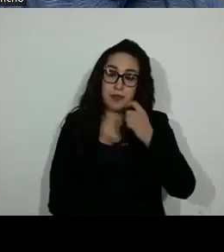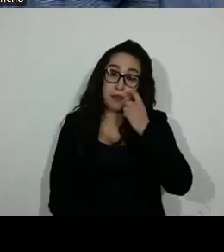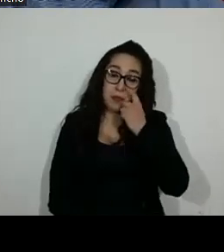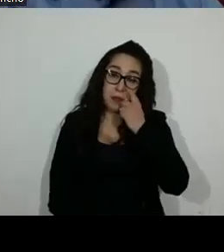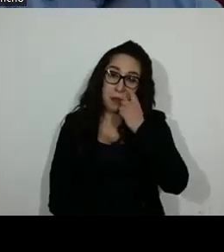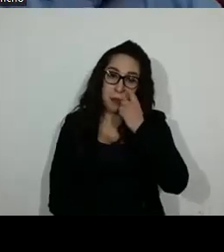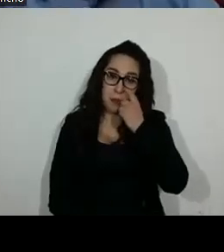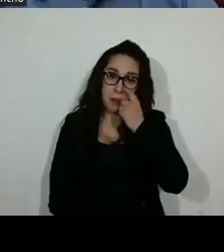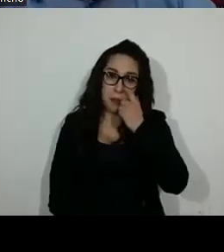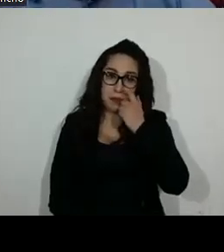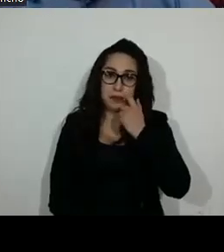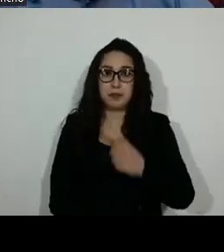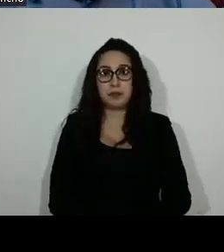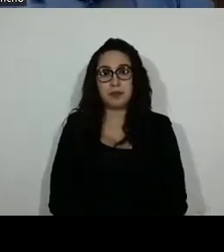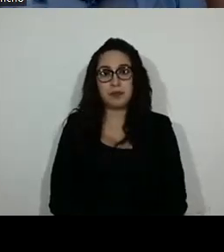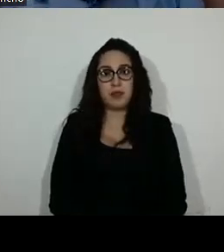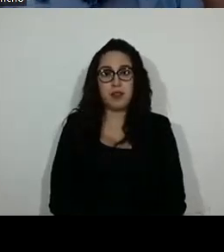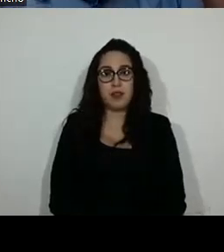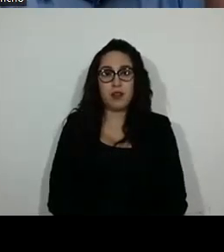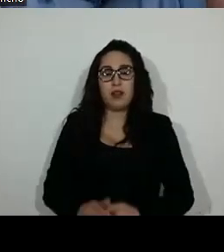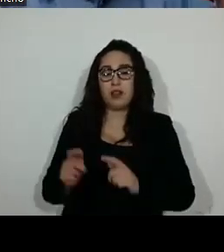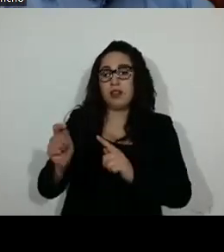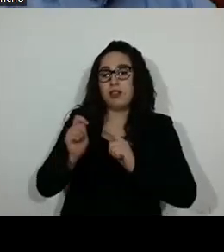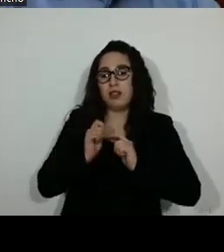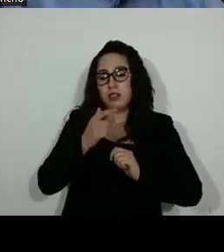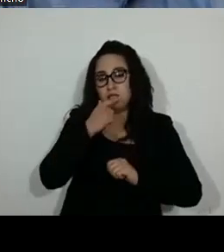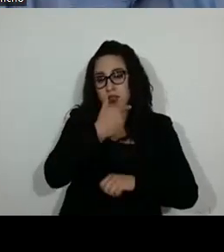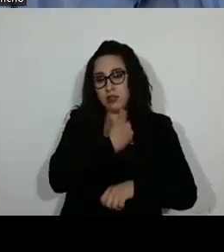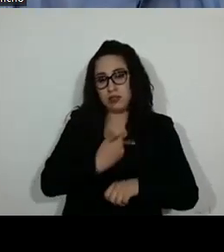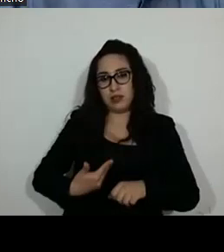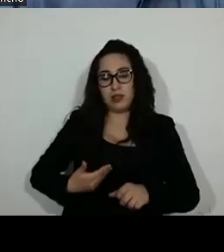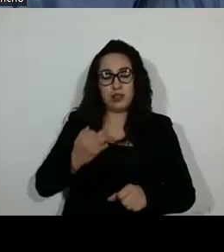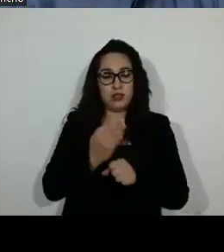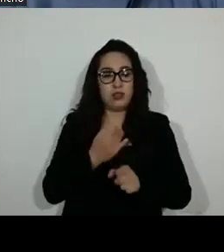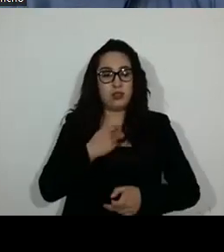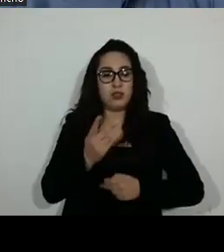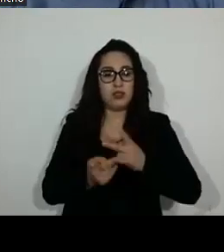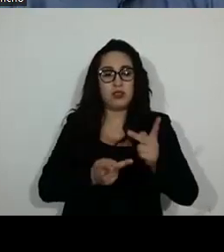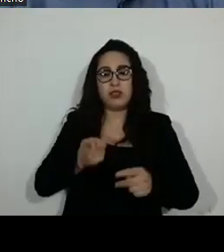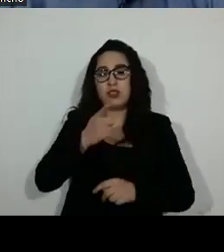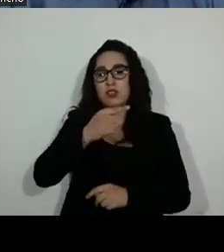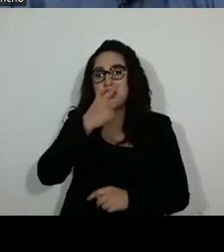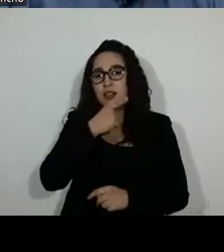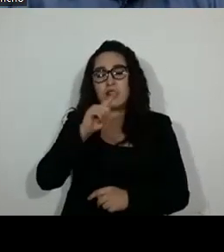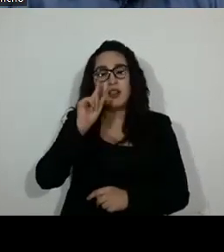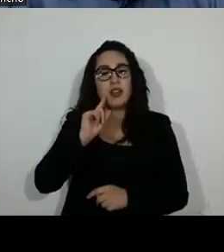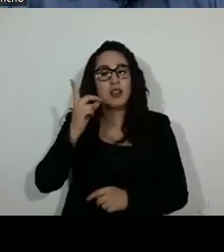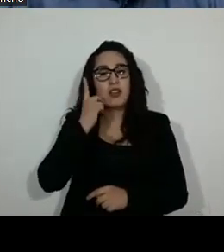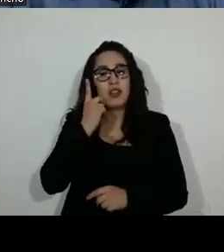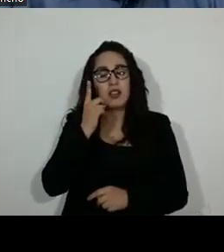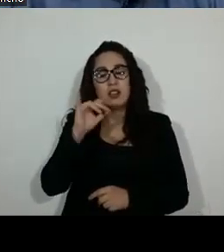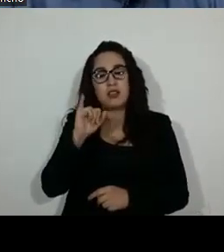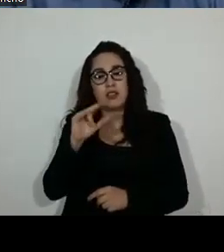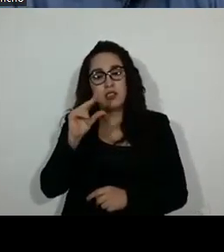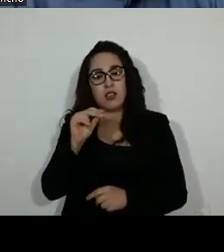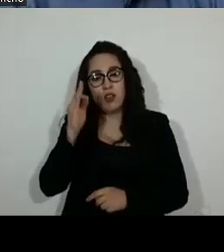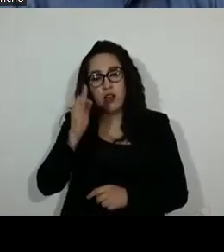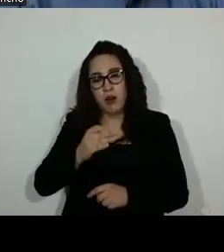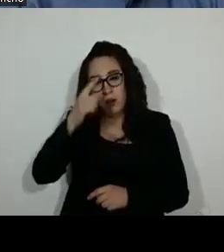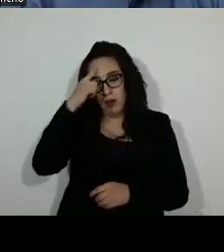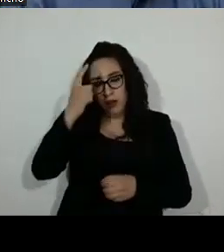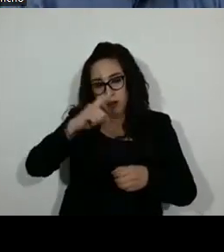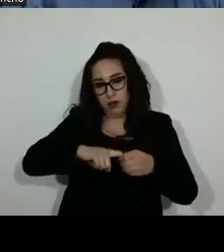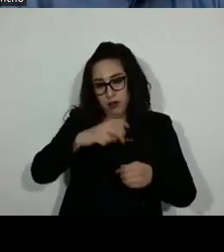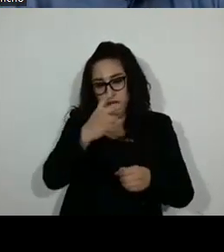Con instrucciones de la presidencia, se consulta a las diputadas y a los diputados integrantes de esta comisión si alguien desea hacer